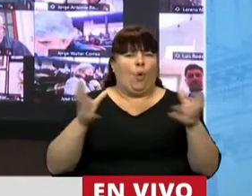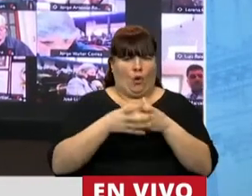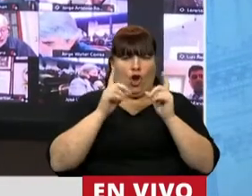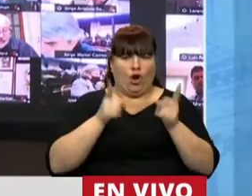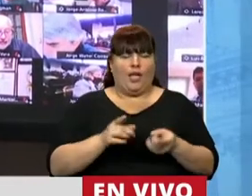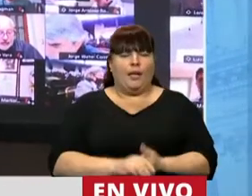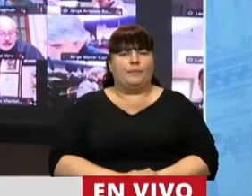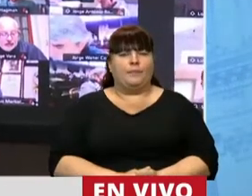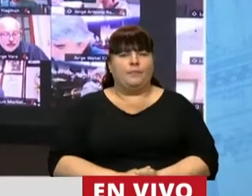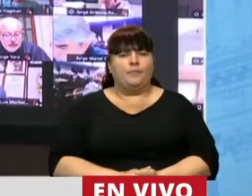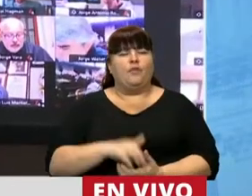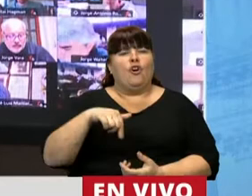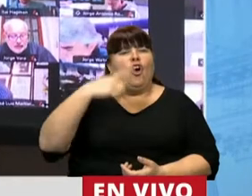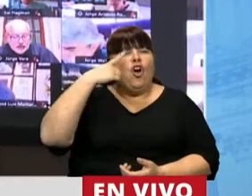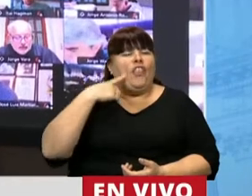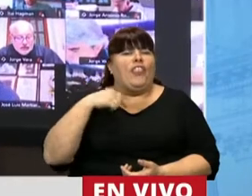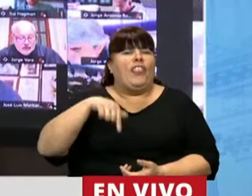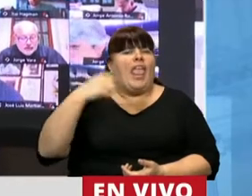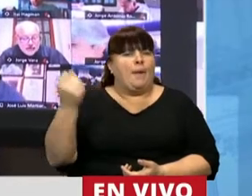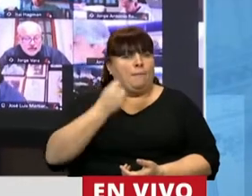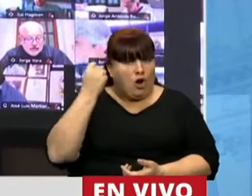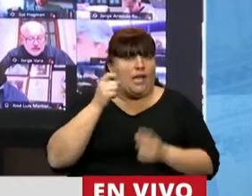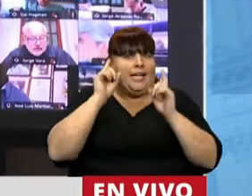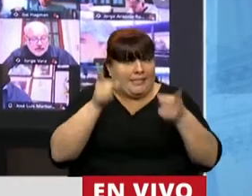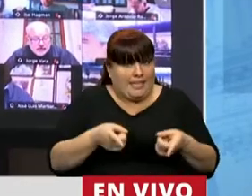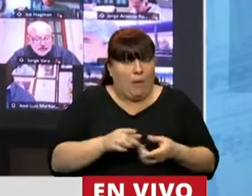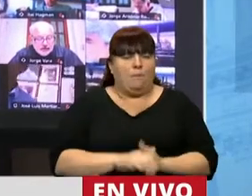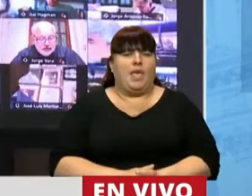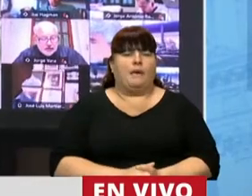bloque. Hoy es un día muy importante, además,